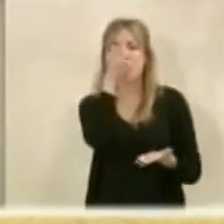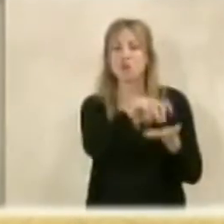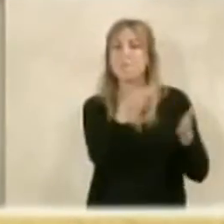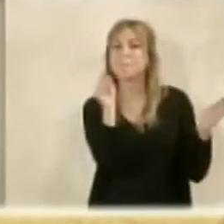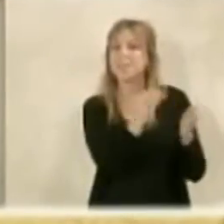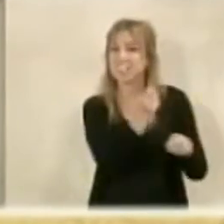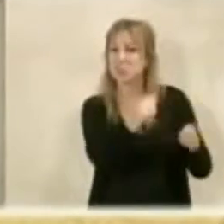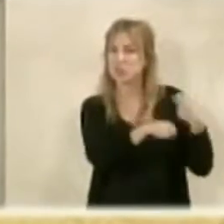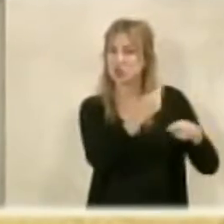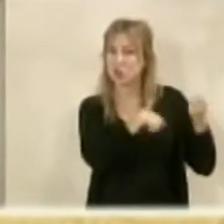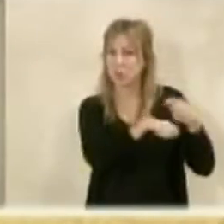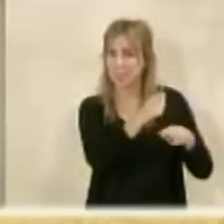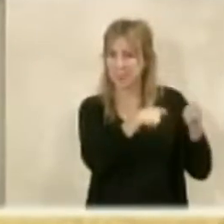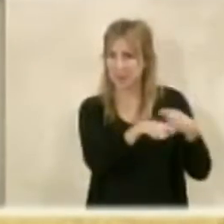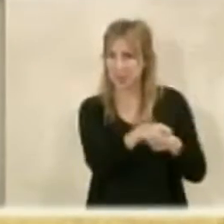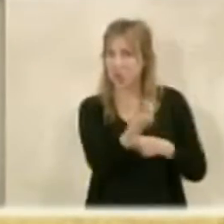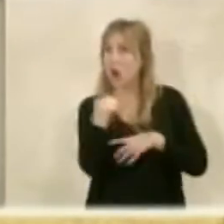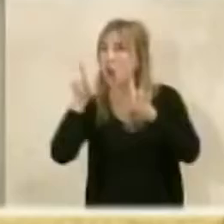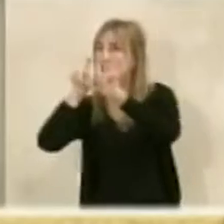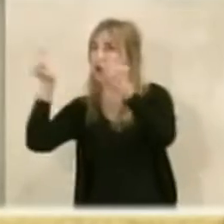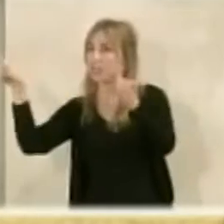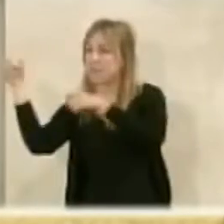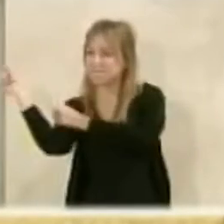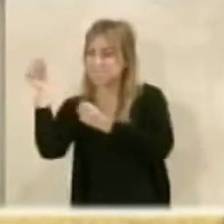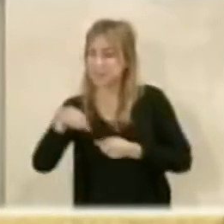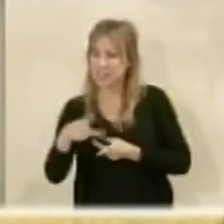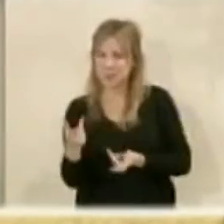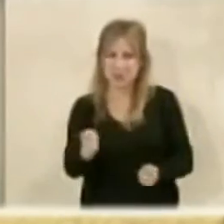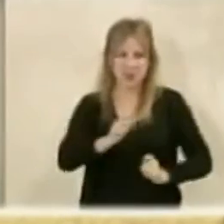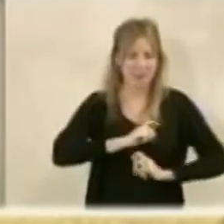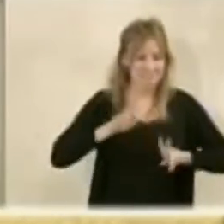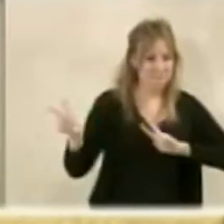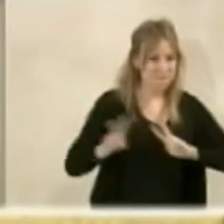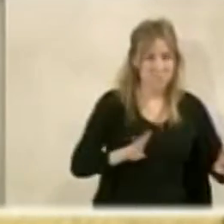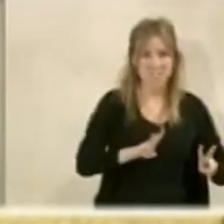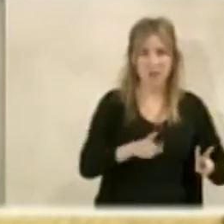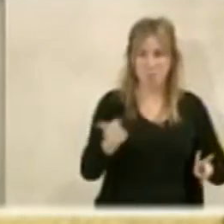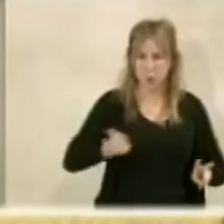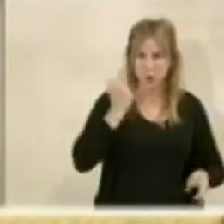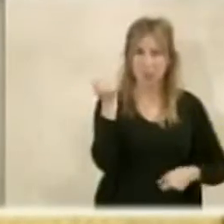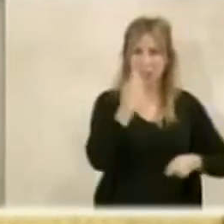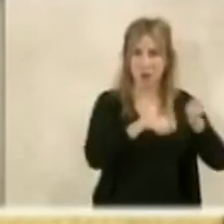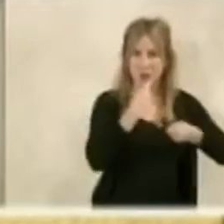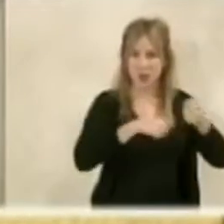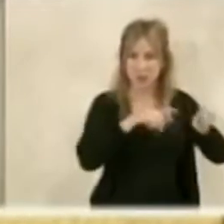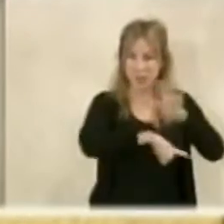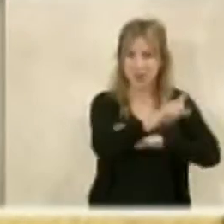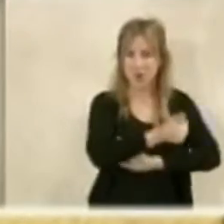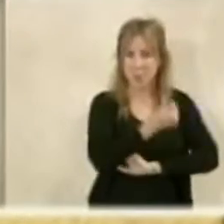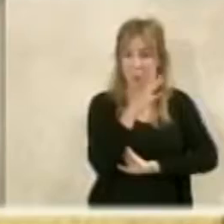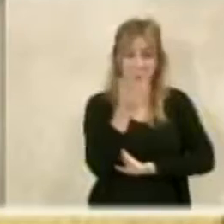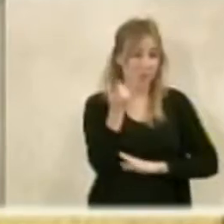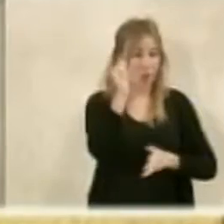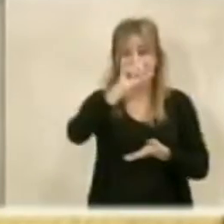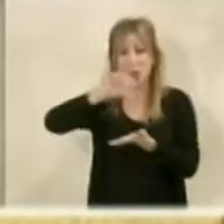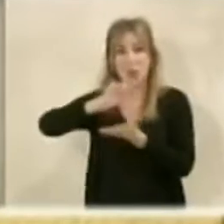como la avenida de grandes multinacionales es un aliciente, es una oportunidad de negocio, porque en otras ciudades